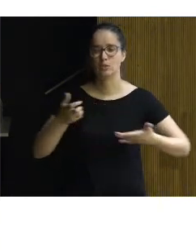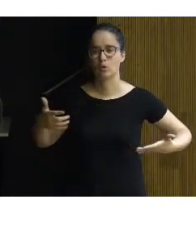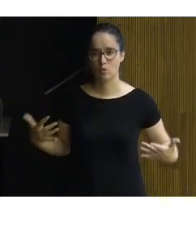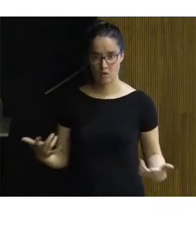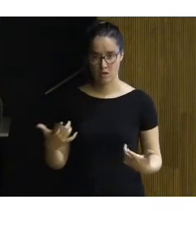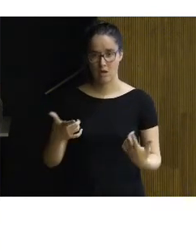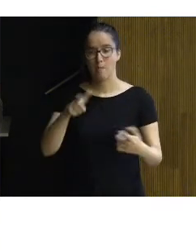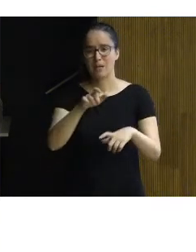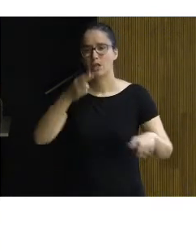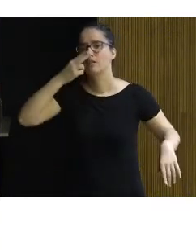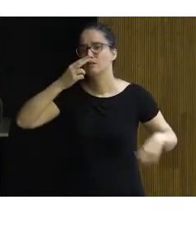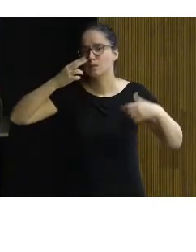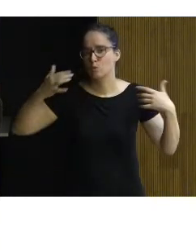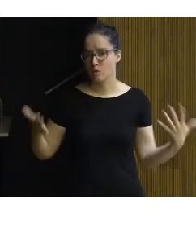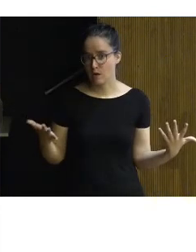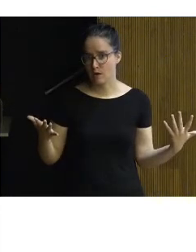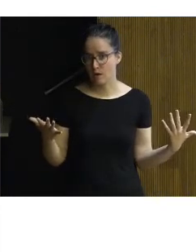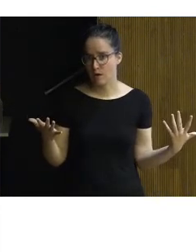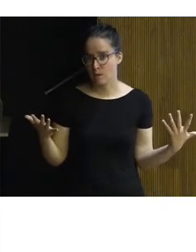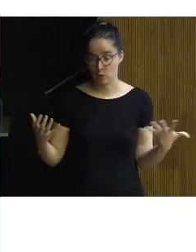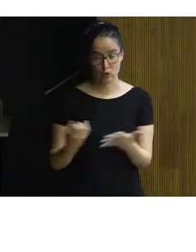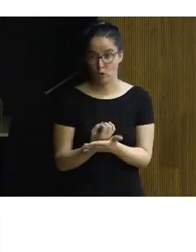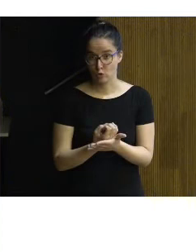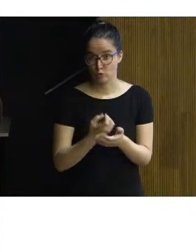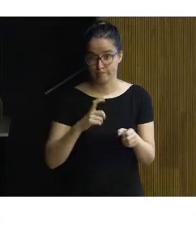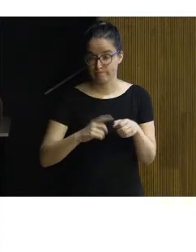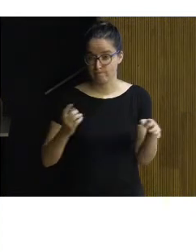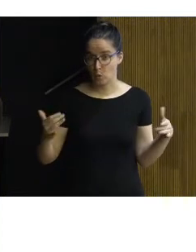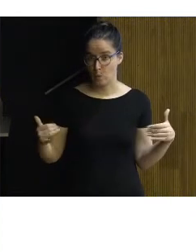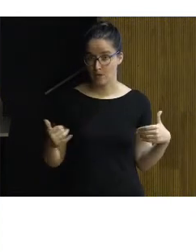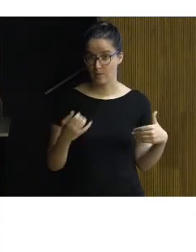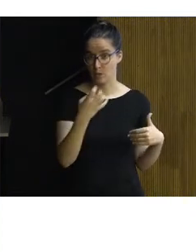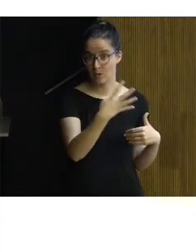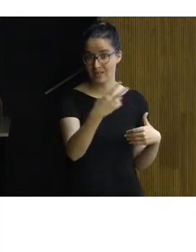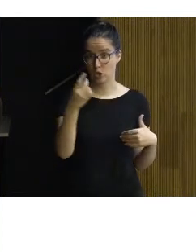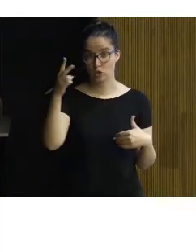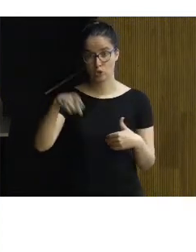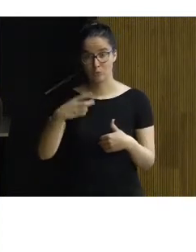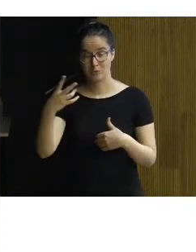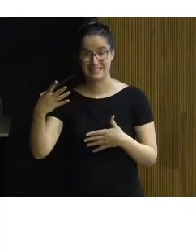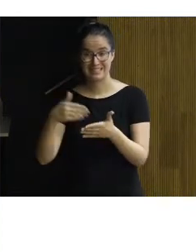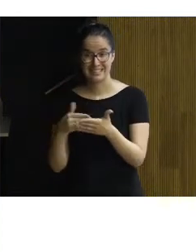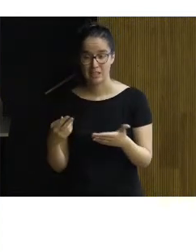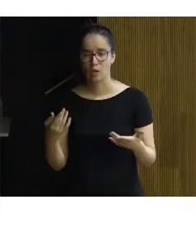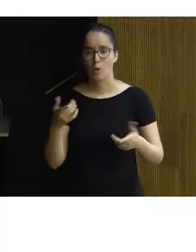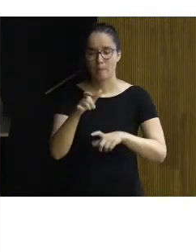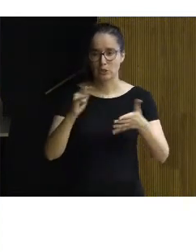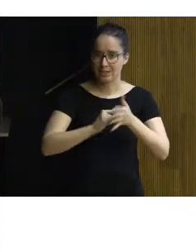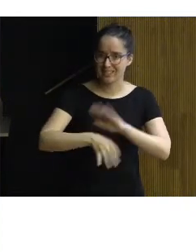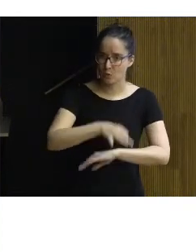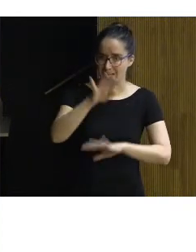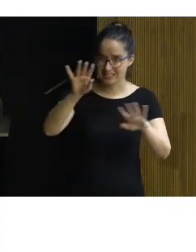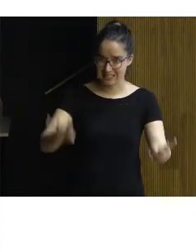eran las partes interesadas, porque no teníamos a todos ahí. En el 40 y 27 teníamos sobre todo gente del mundo de la arquitectura